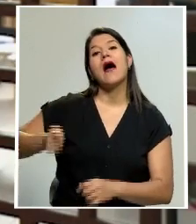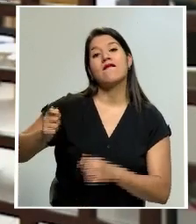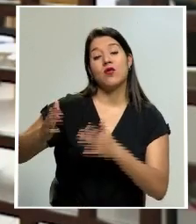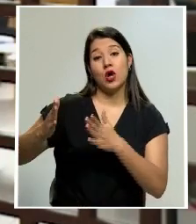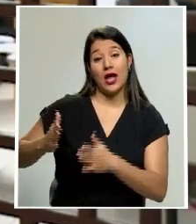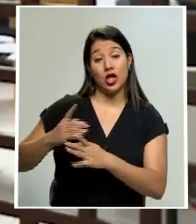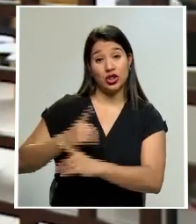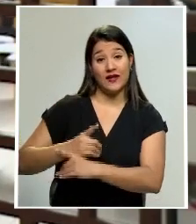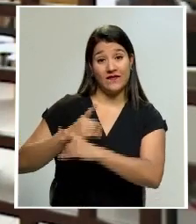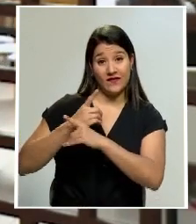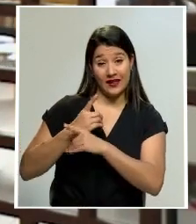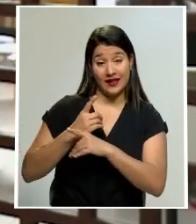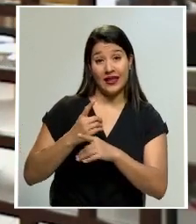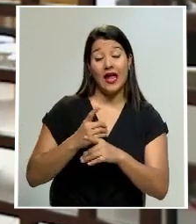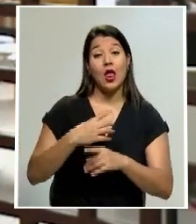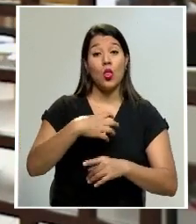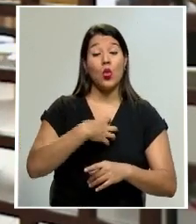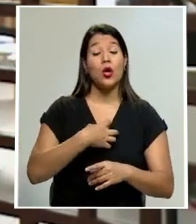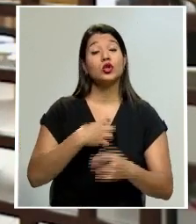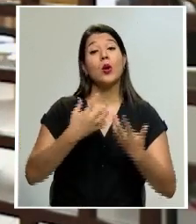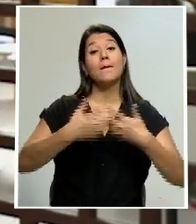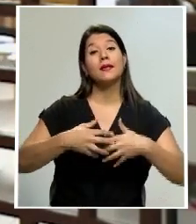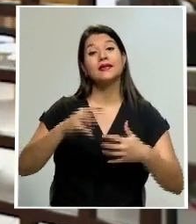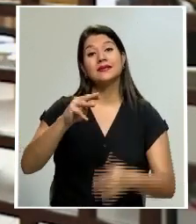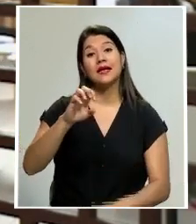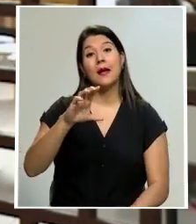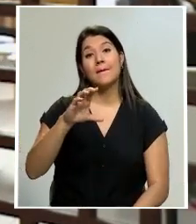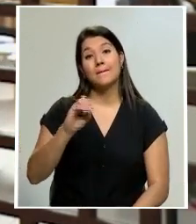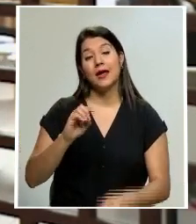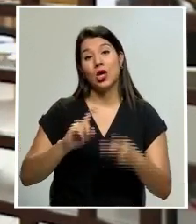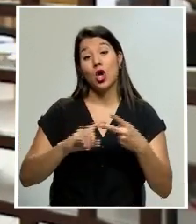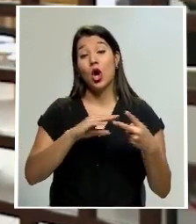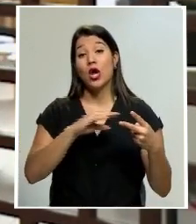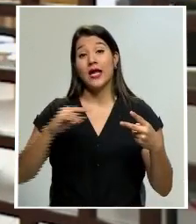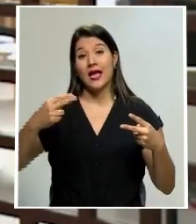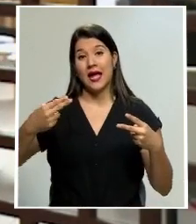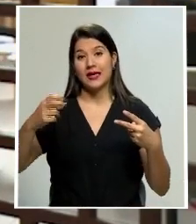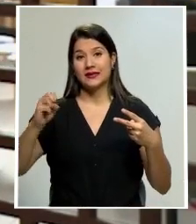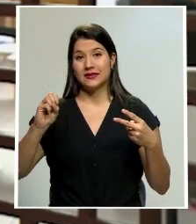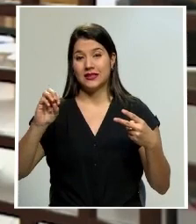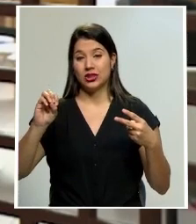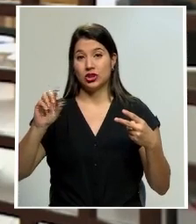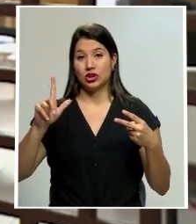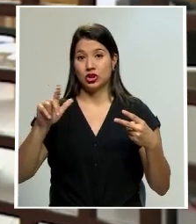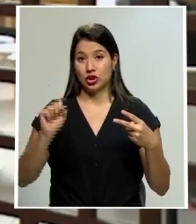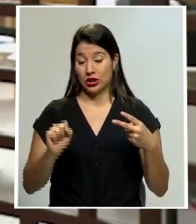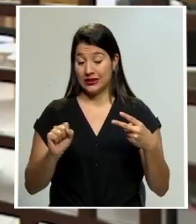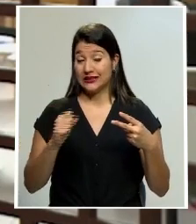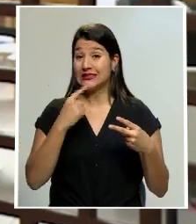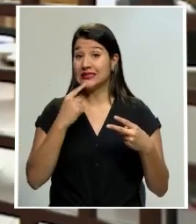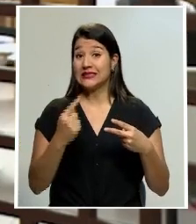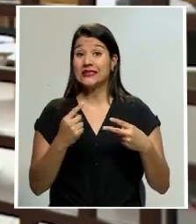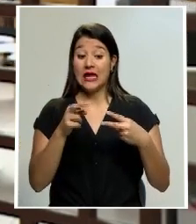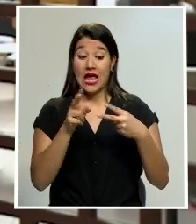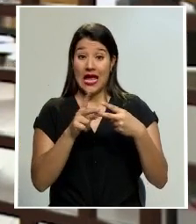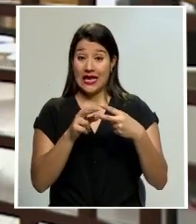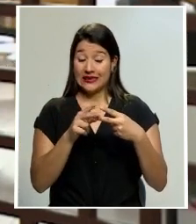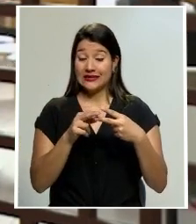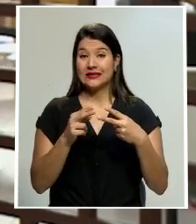Él tiene muchísimos años de trabajar para estas dos empresas y afirma que la idea de ambas es continuar con el proceso